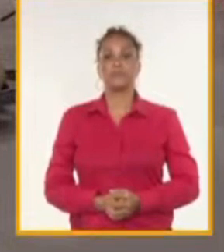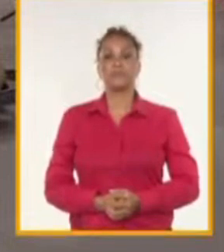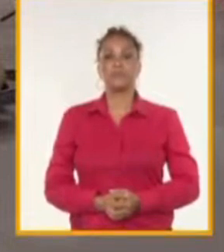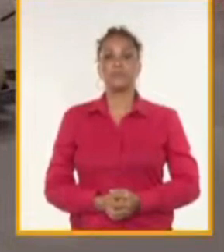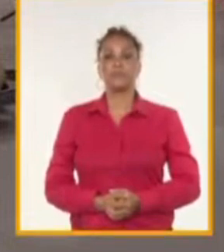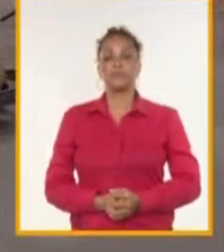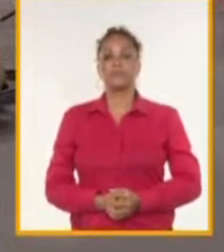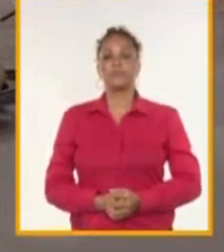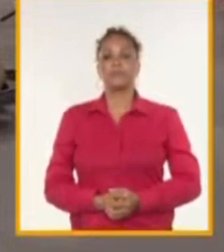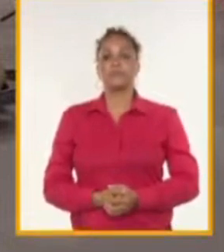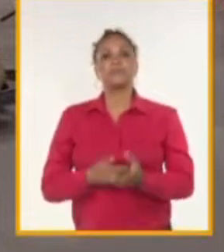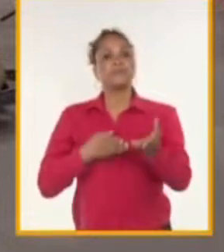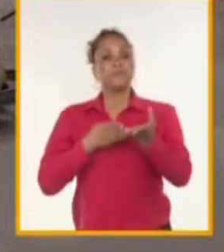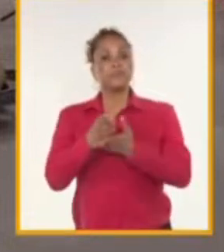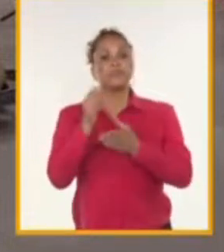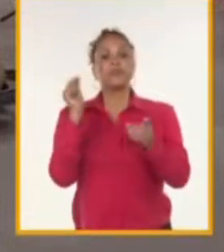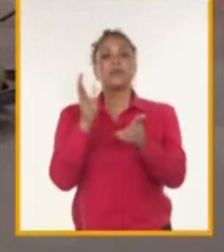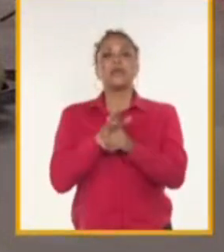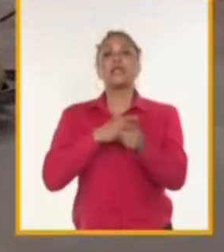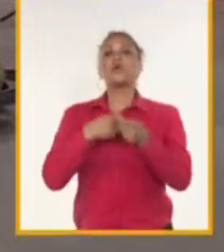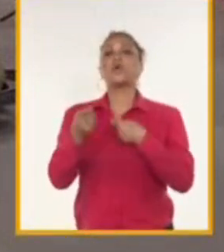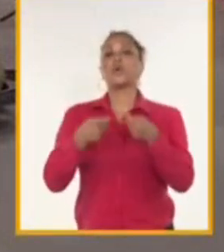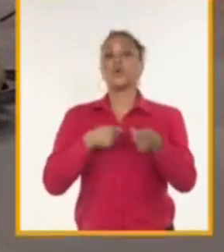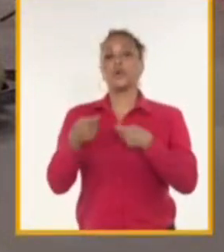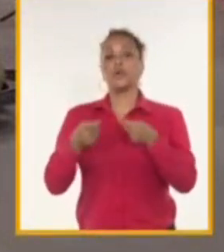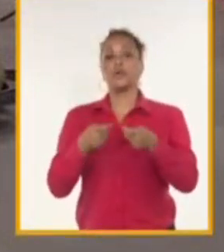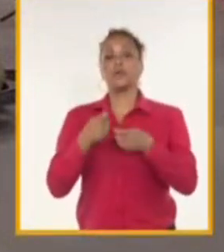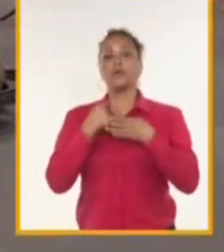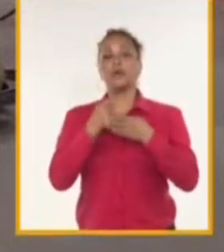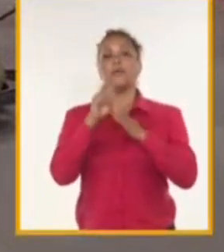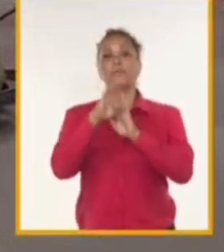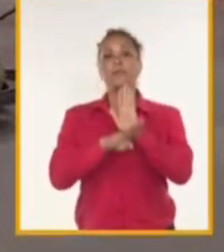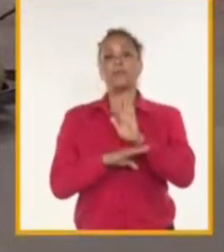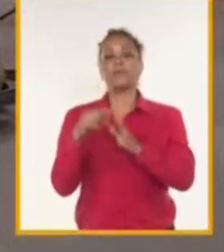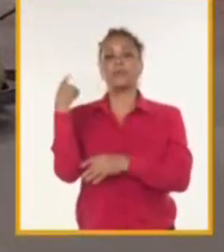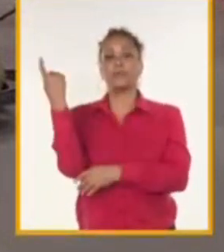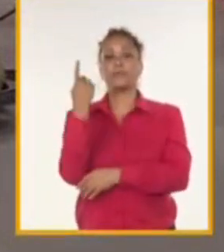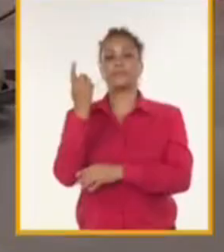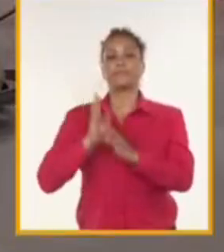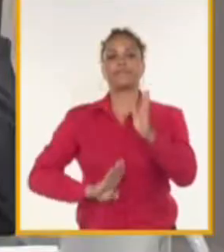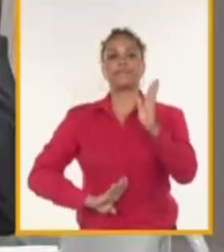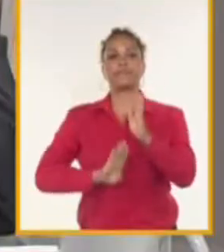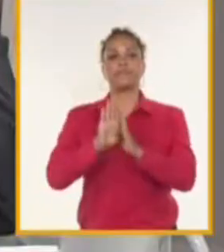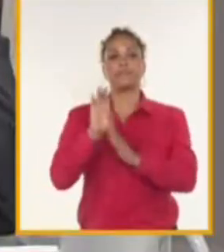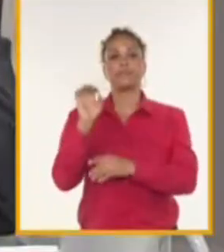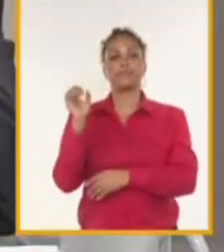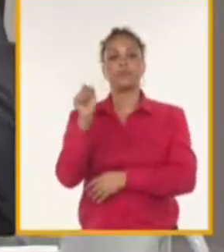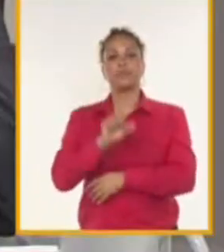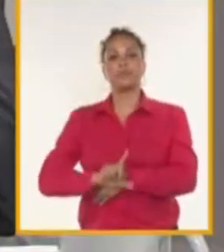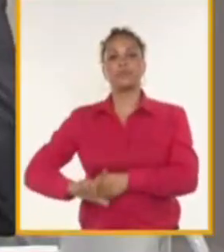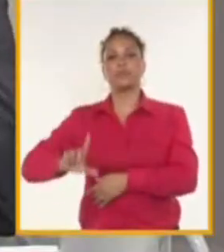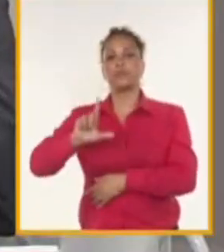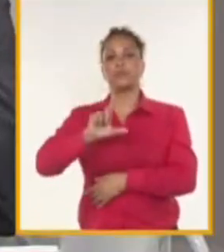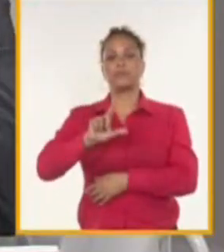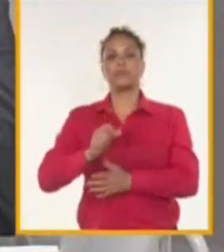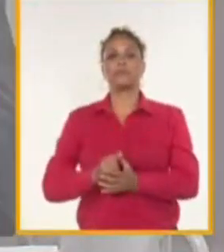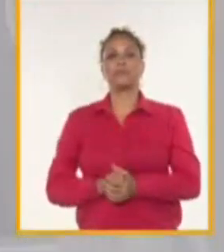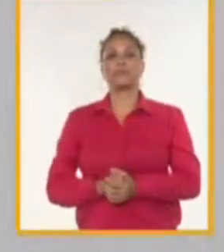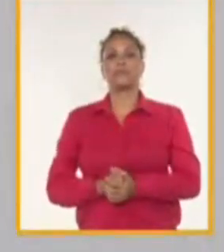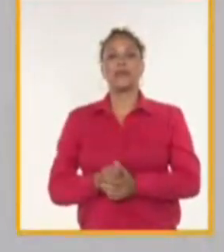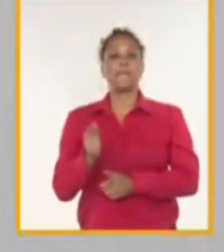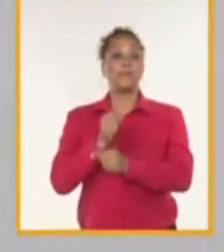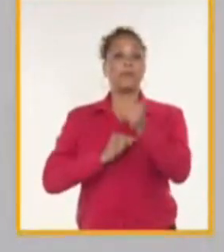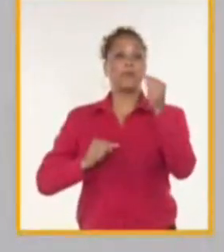continuamos atrayendo negocios que tributen al Programa Nacional de Desarrollo Económico y Social, con mucho énfasis en la producción de alimentos,